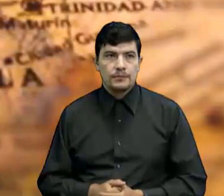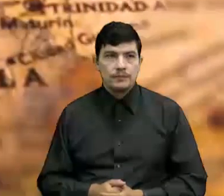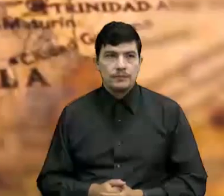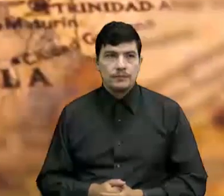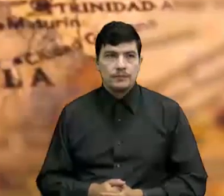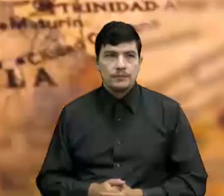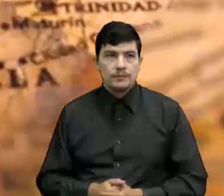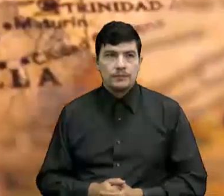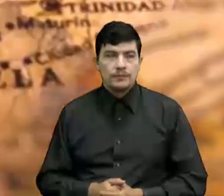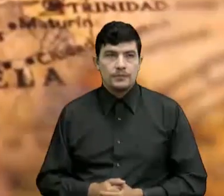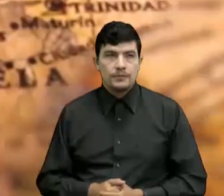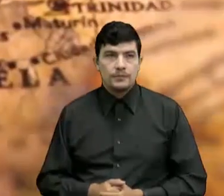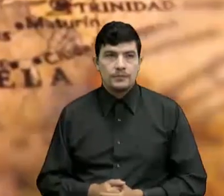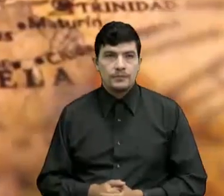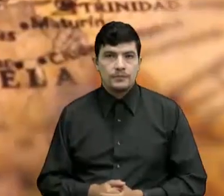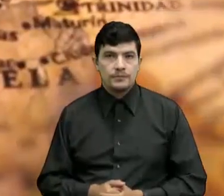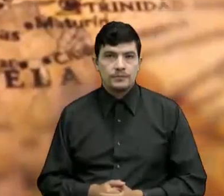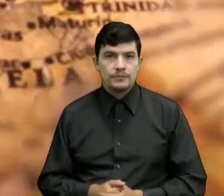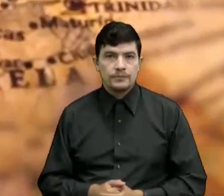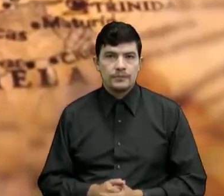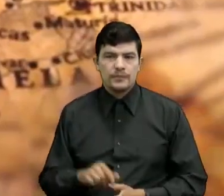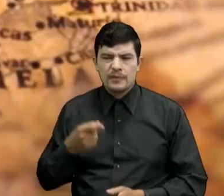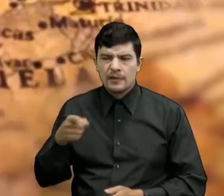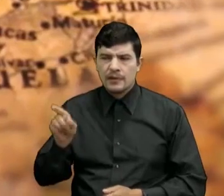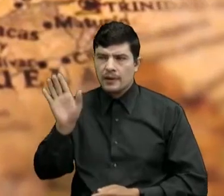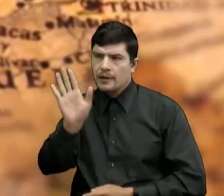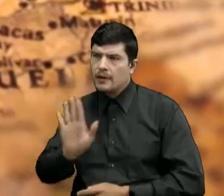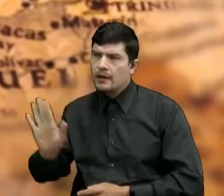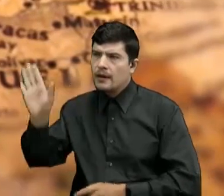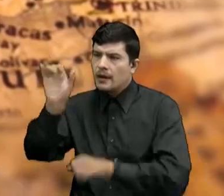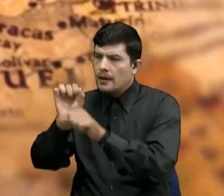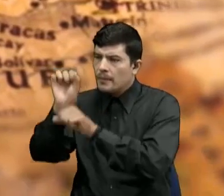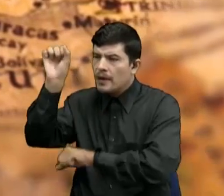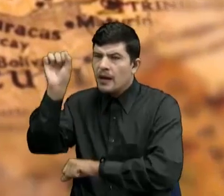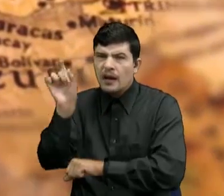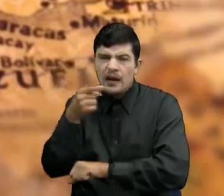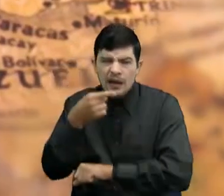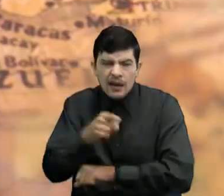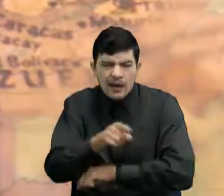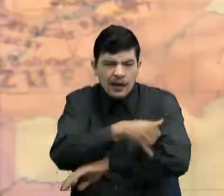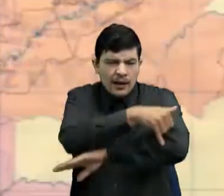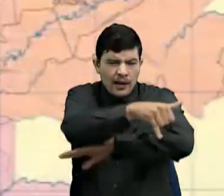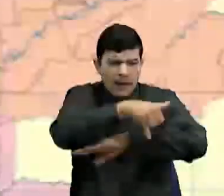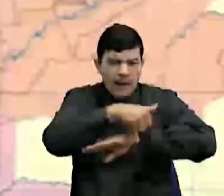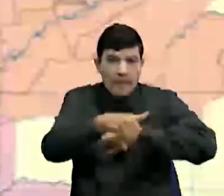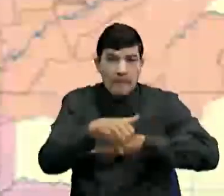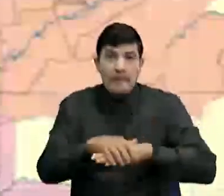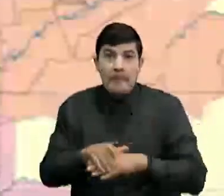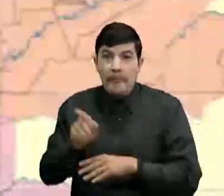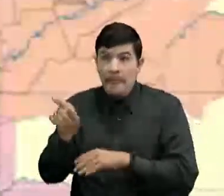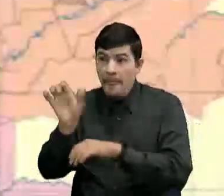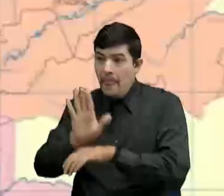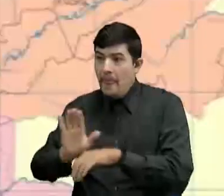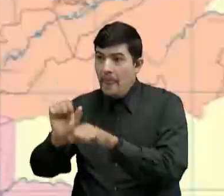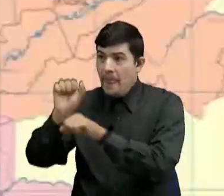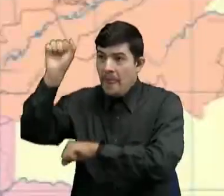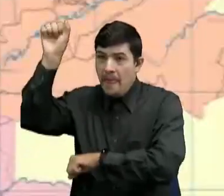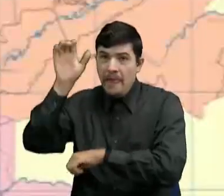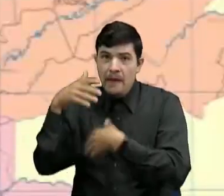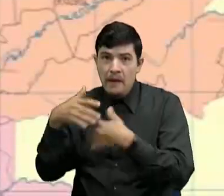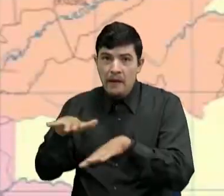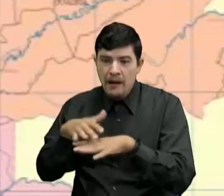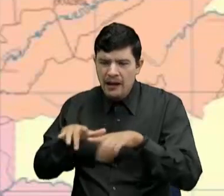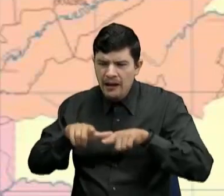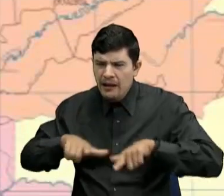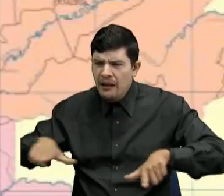¿Qué son los mapas y los planos? Los mapas son representaciones de los lugares